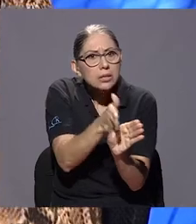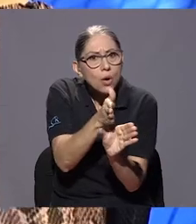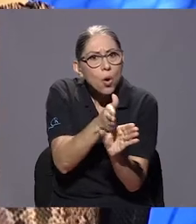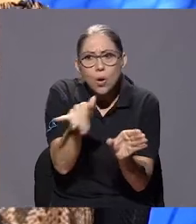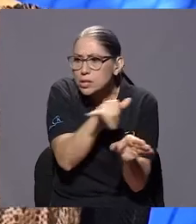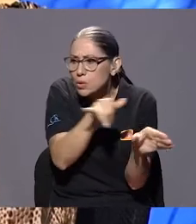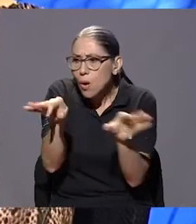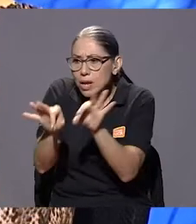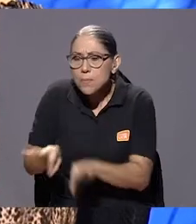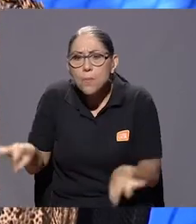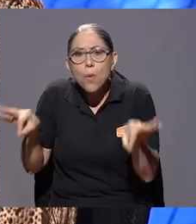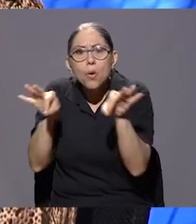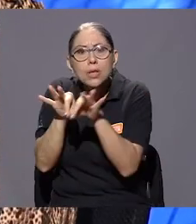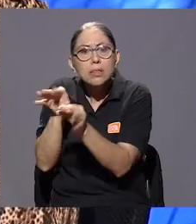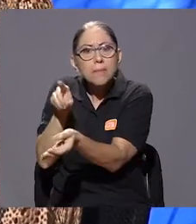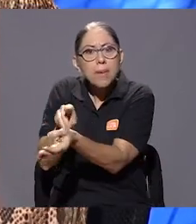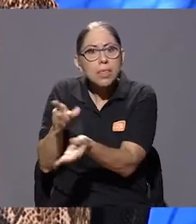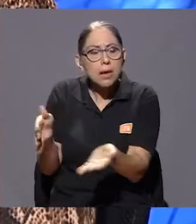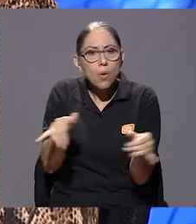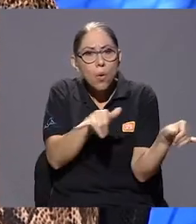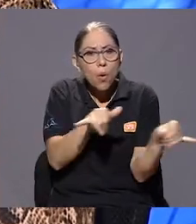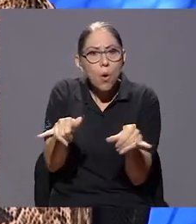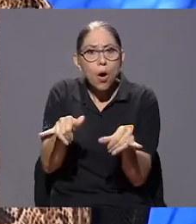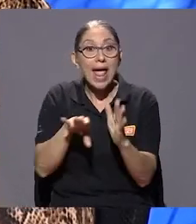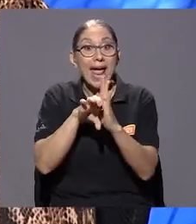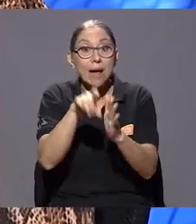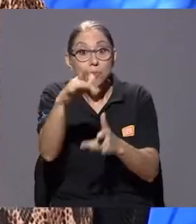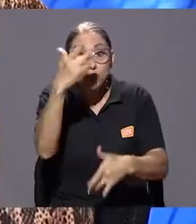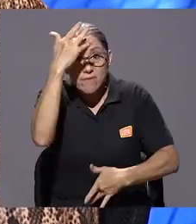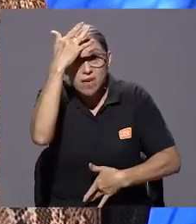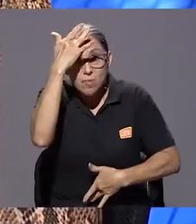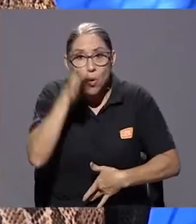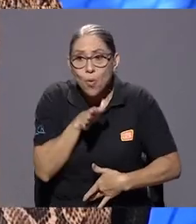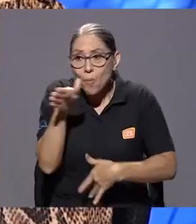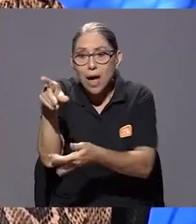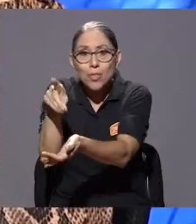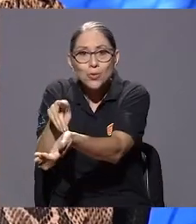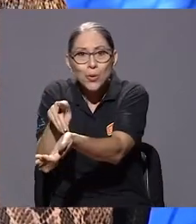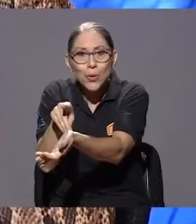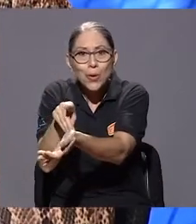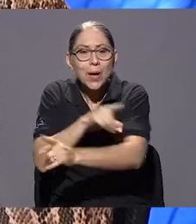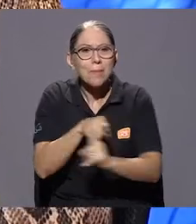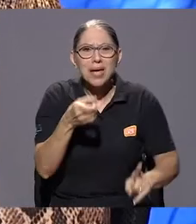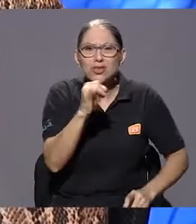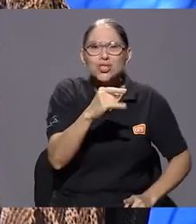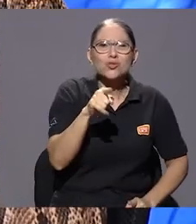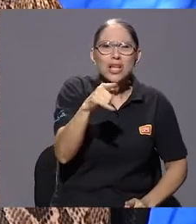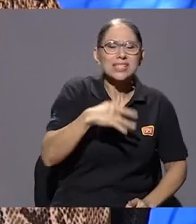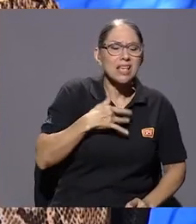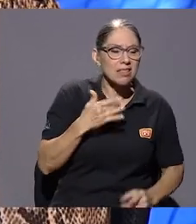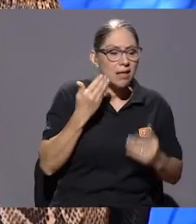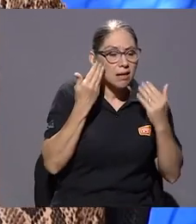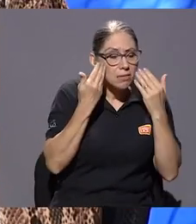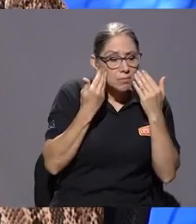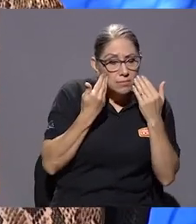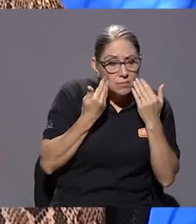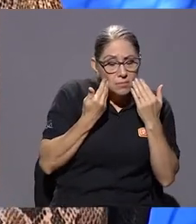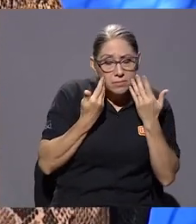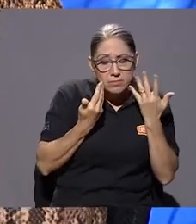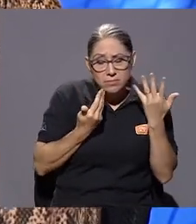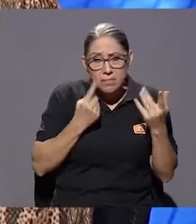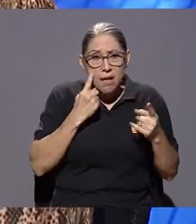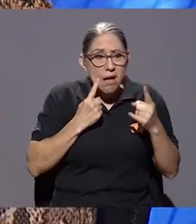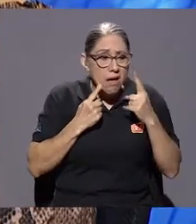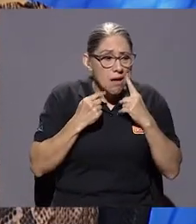inmediatamente vamos al doctor. Pero si nos sentimos un poquito bajoneados, si estamos tristes, si nos enojamos mucho, si lloramos por cualquier